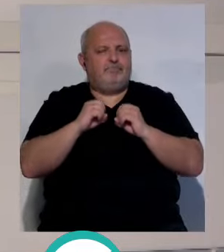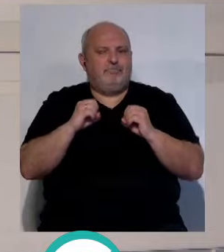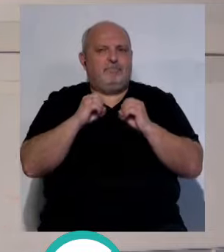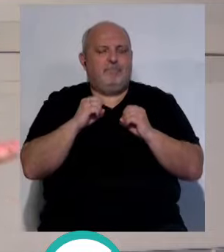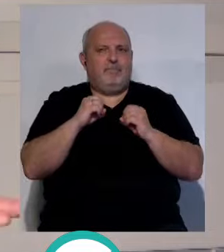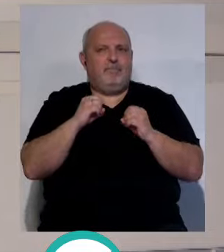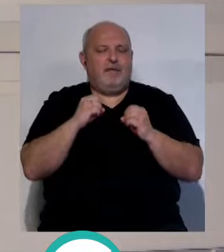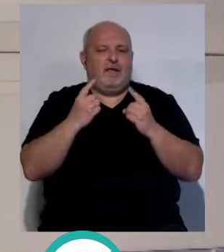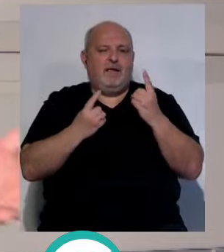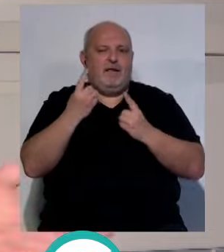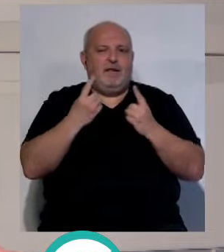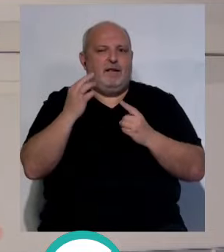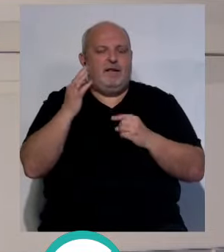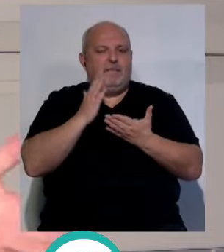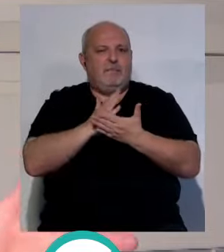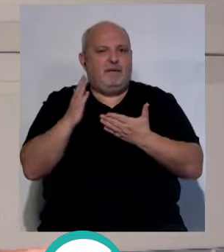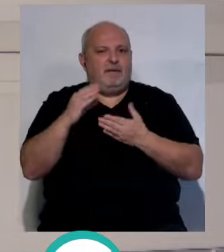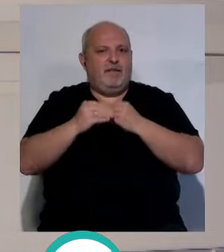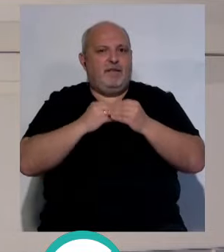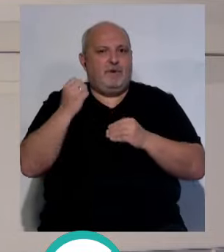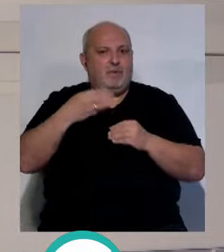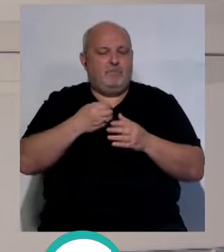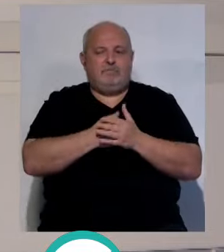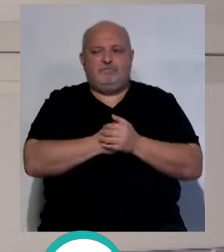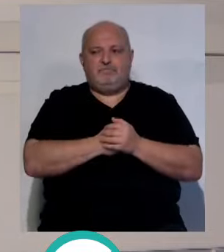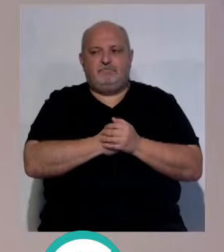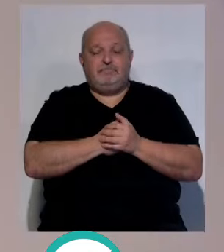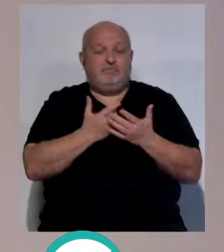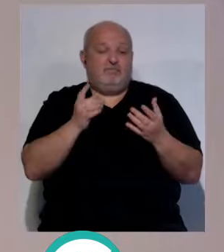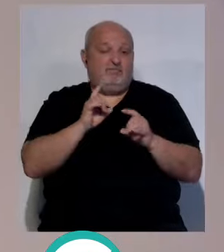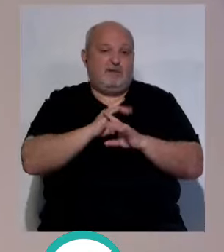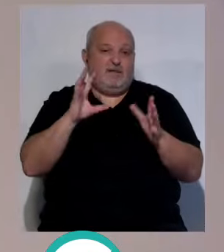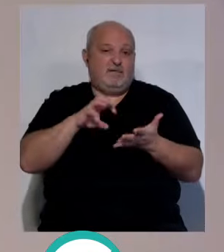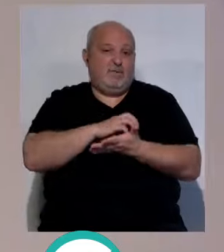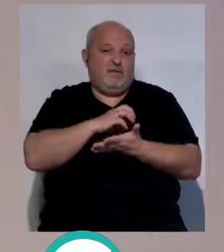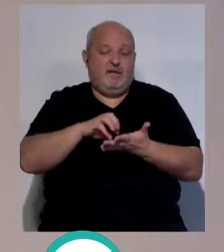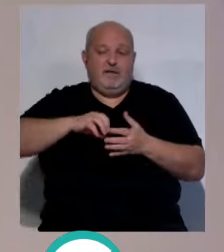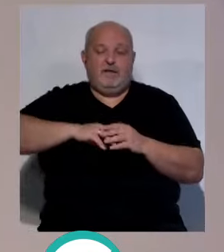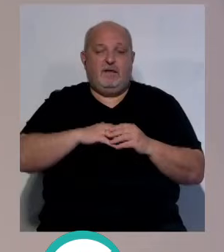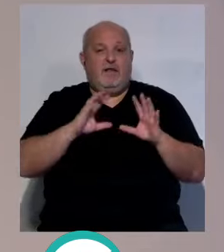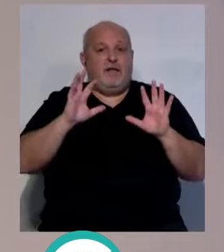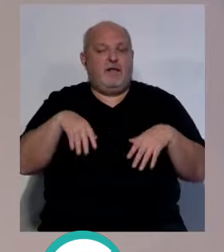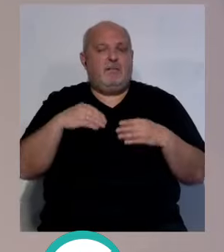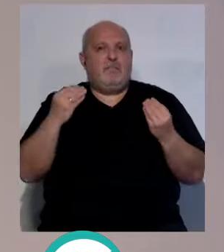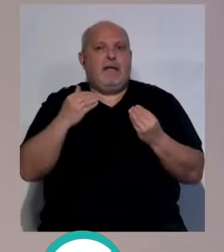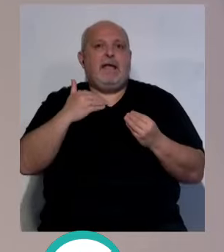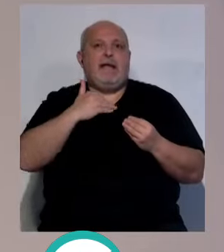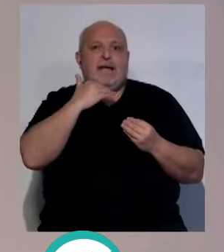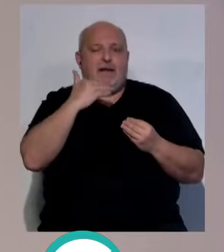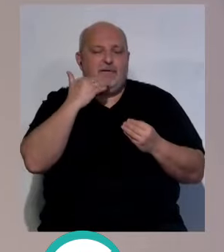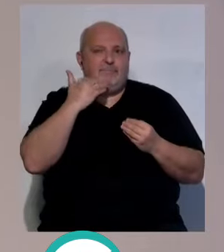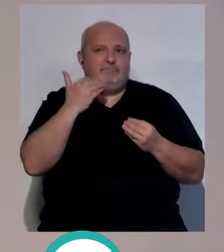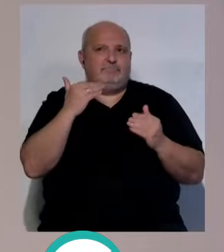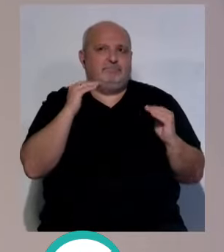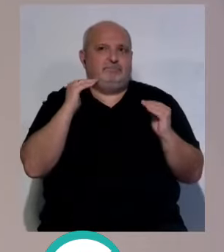cierta sonrisa positiva... ...por parte de lo que hace el club, ¿no? Hombre, es que indudablemente... ...el Cade ha mejorado algo a como